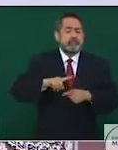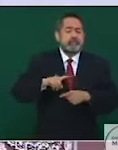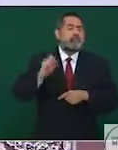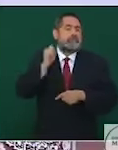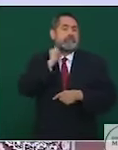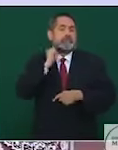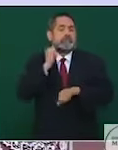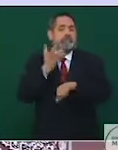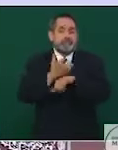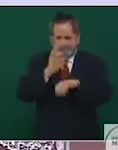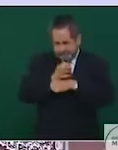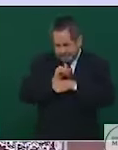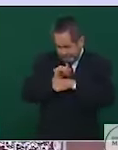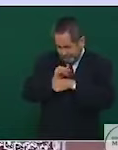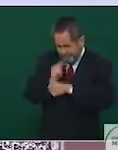Unidos,